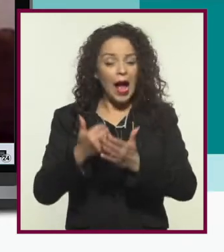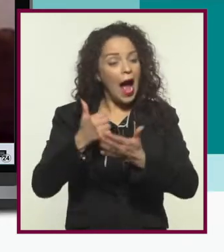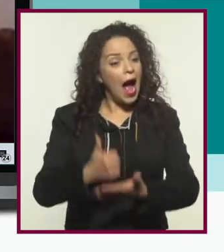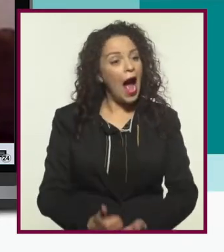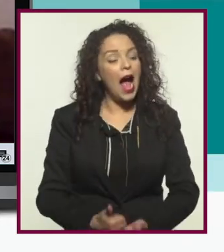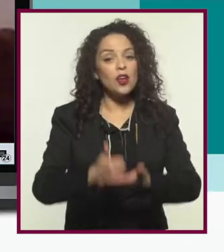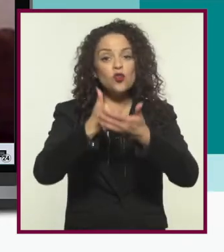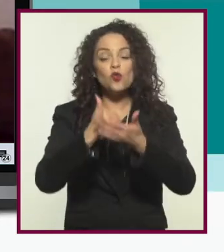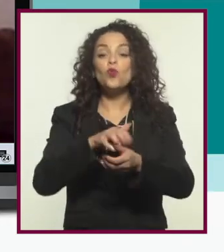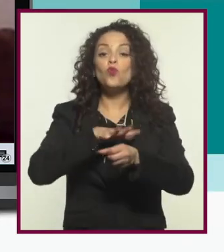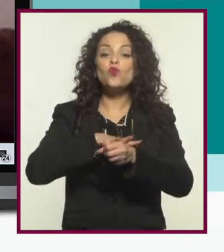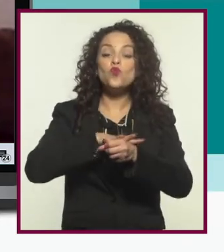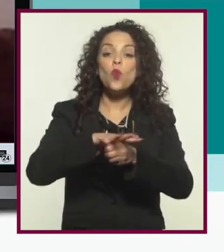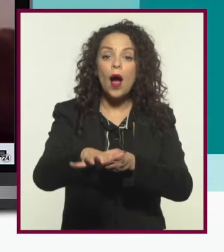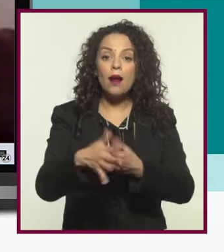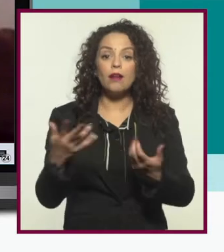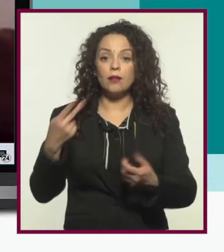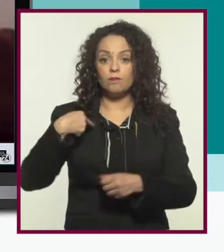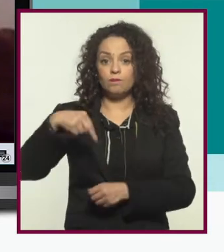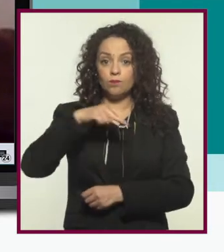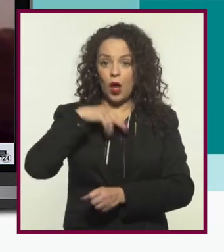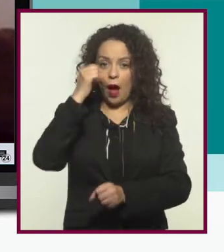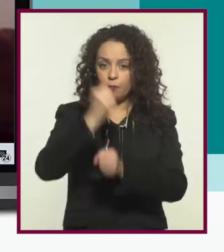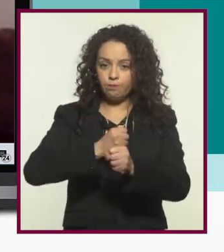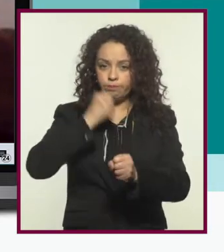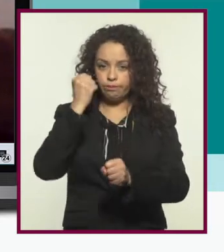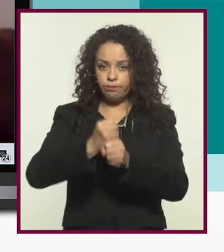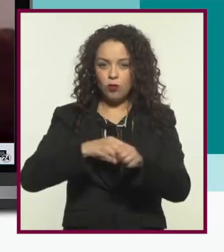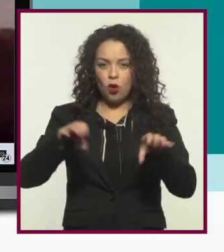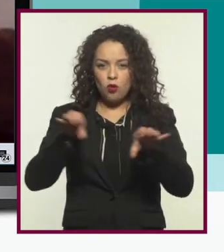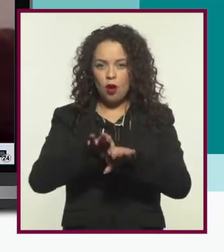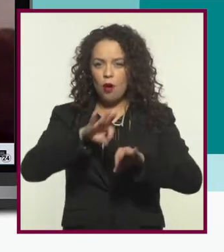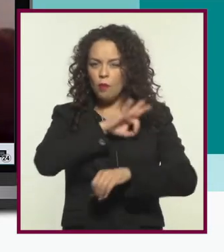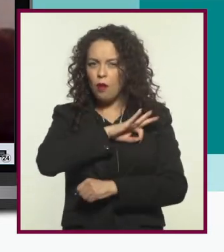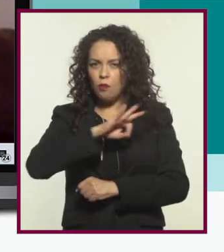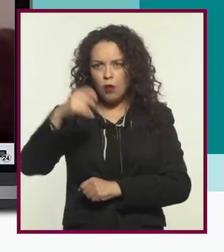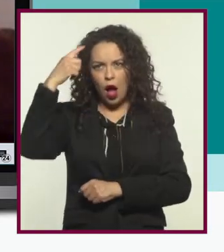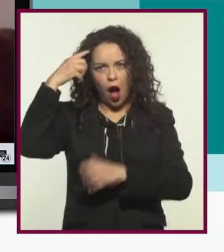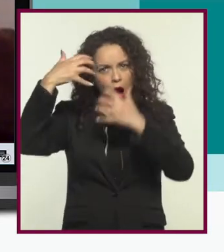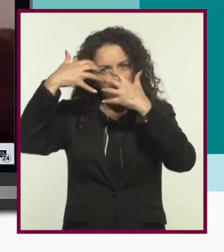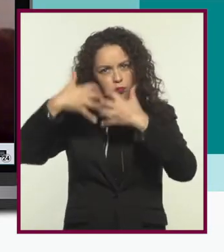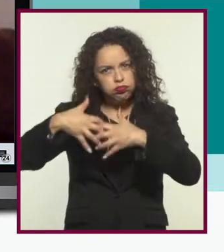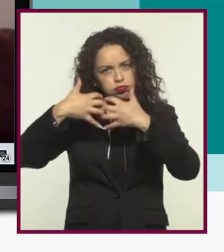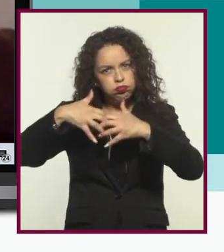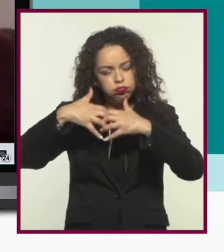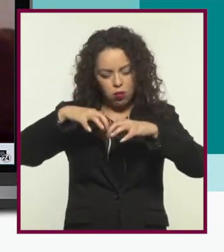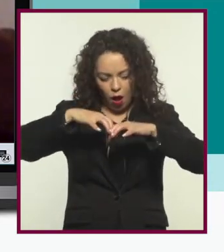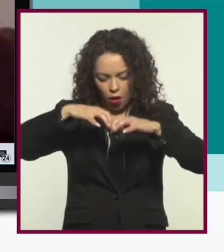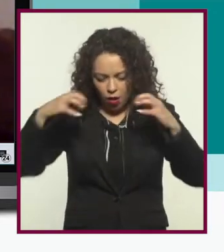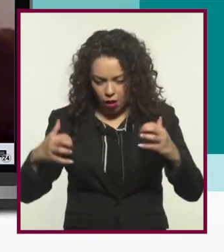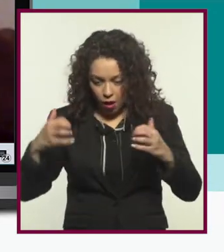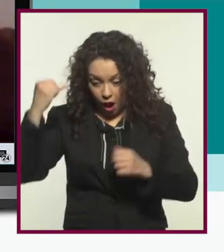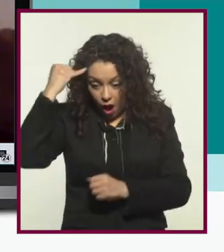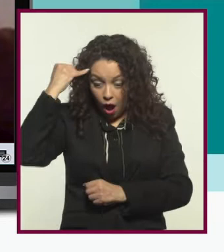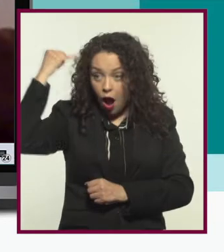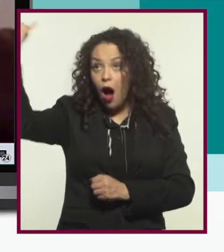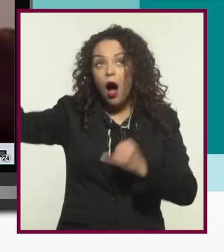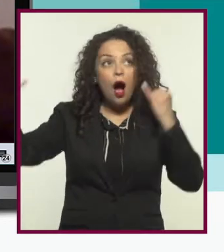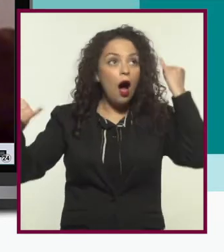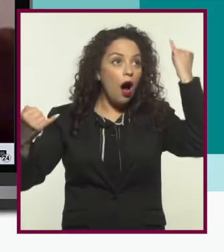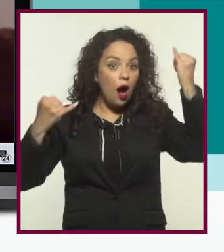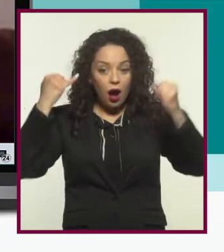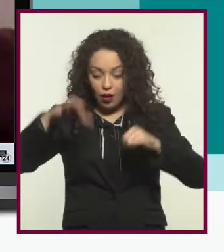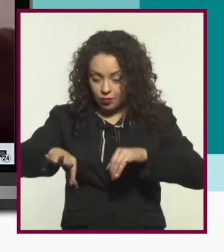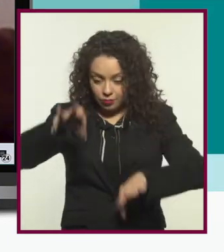nos ayuda mucho a entrenar nuestra propia capacidad para imaginar y sobre todo para imaginarnos